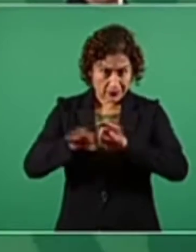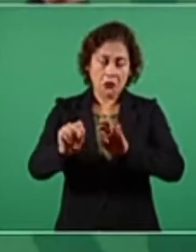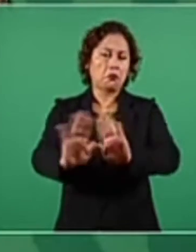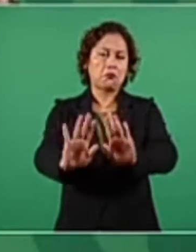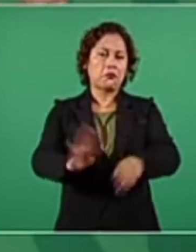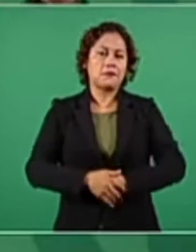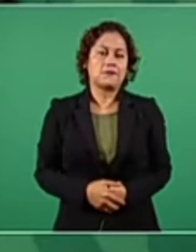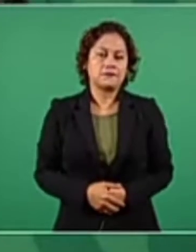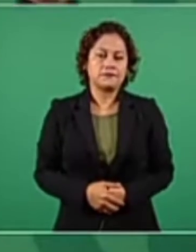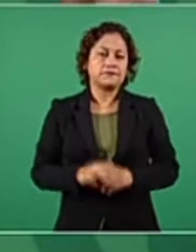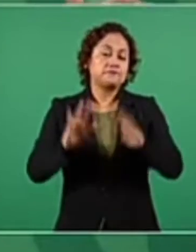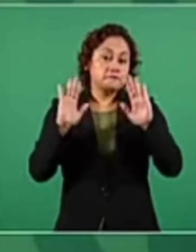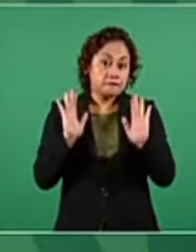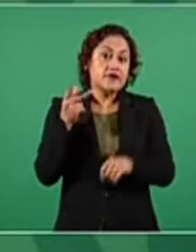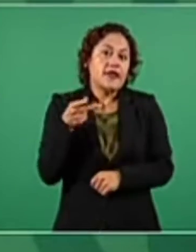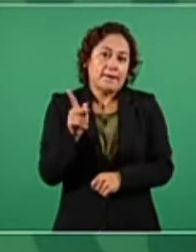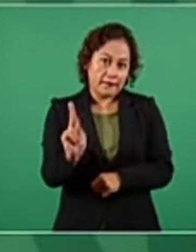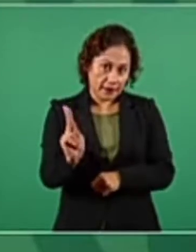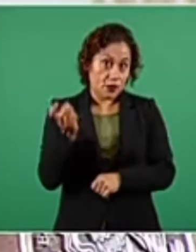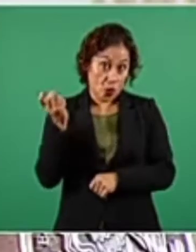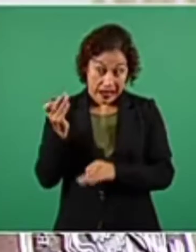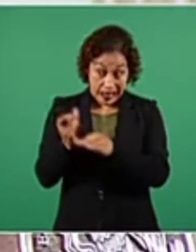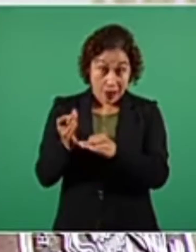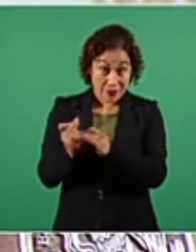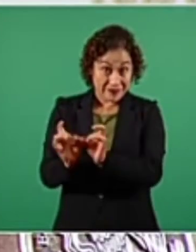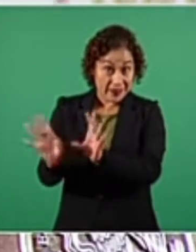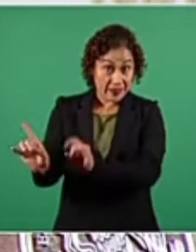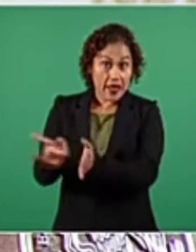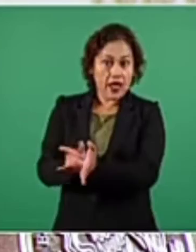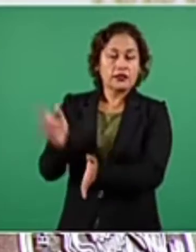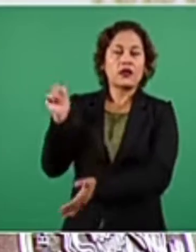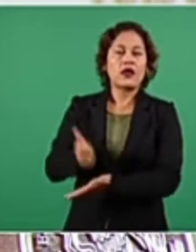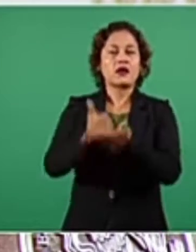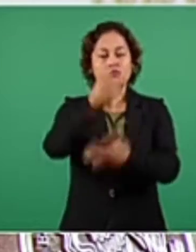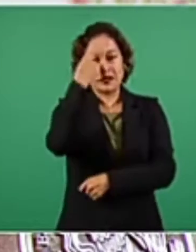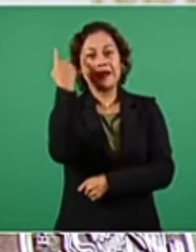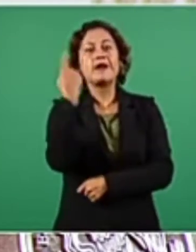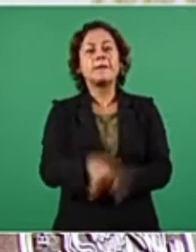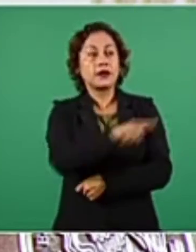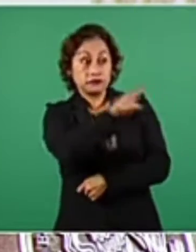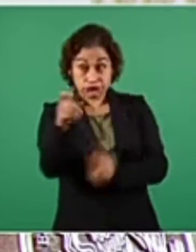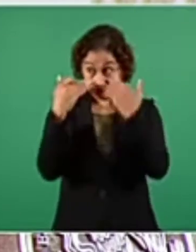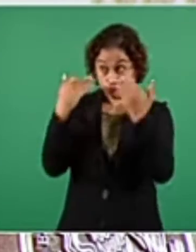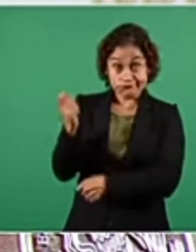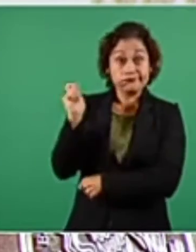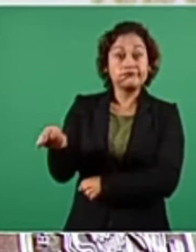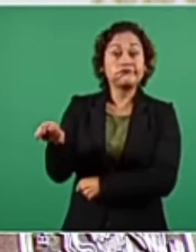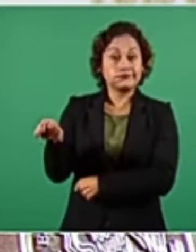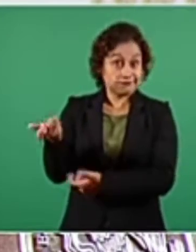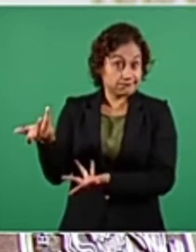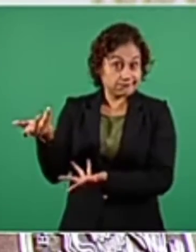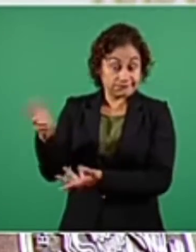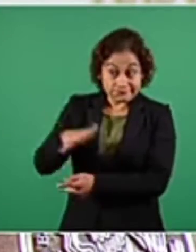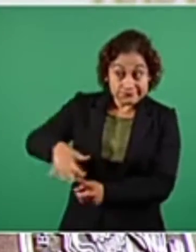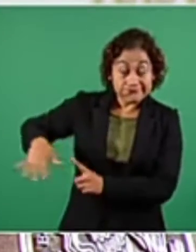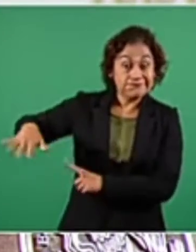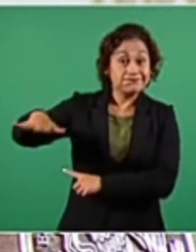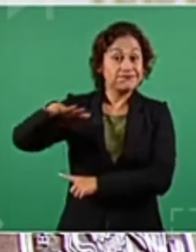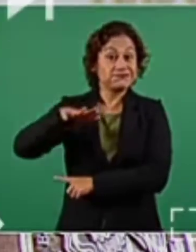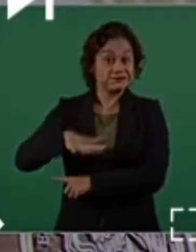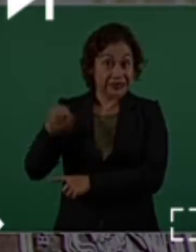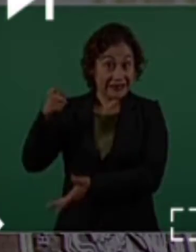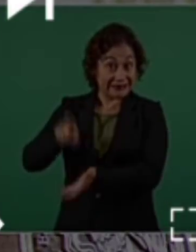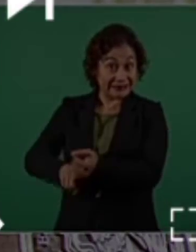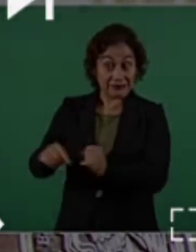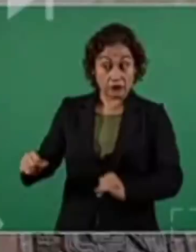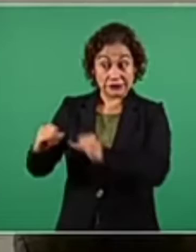esto ayuda a comprender el nivel de descomposición que existe en este organismo,